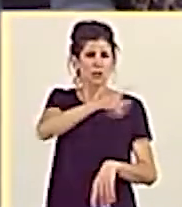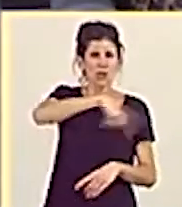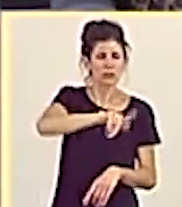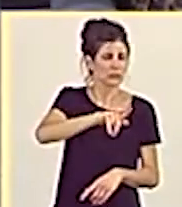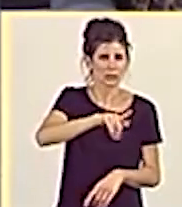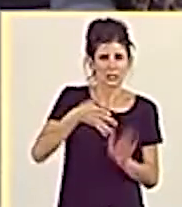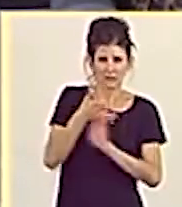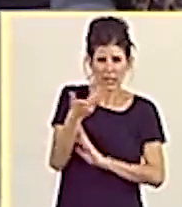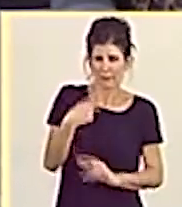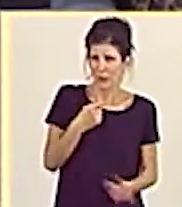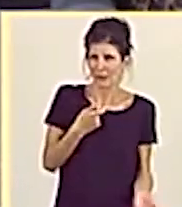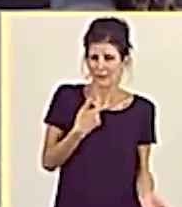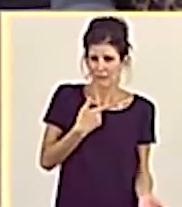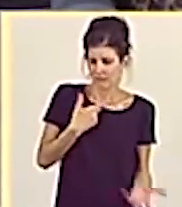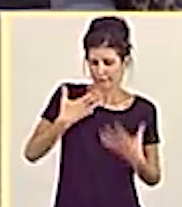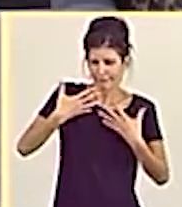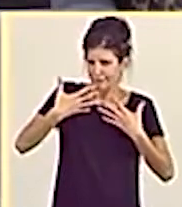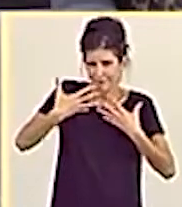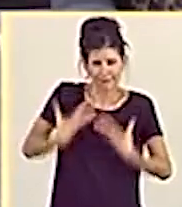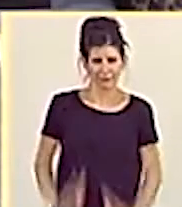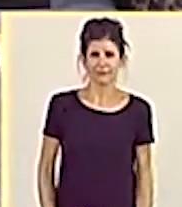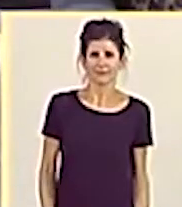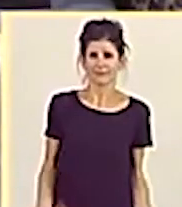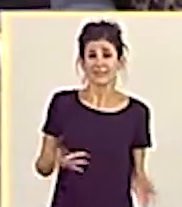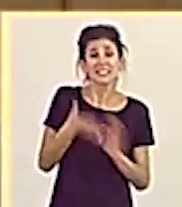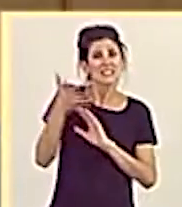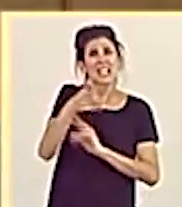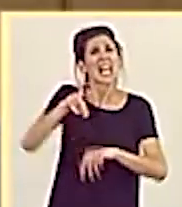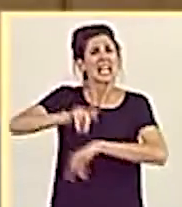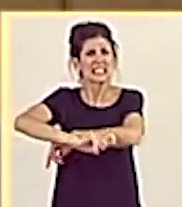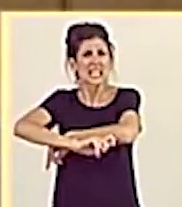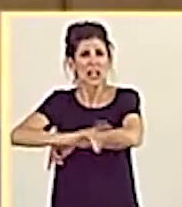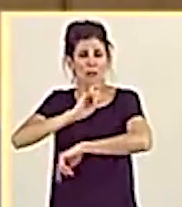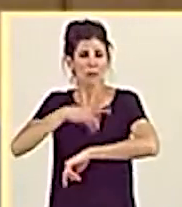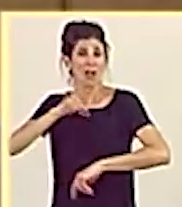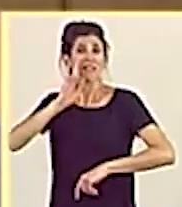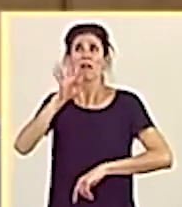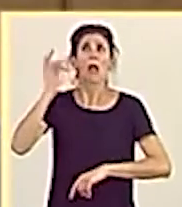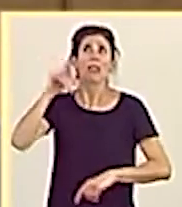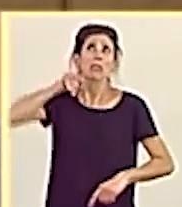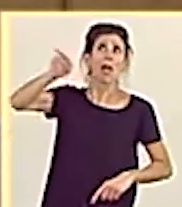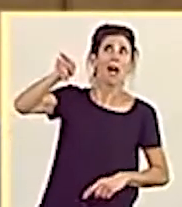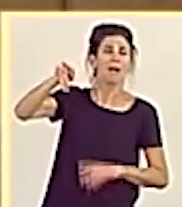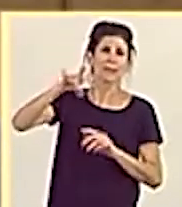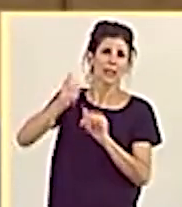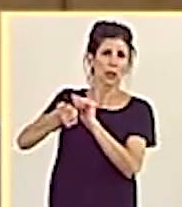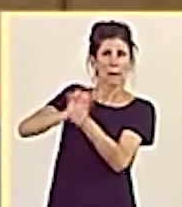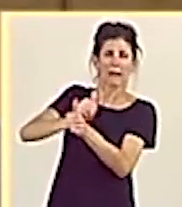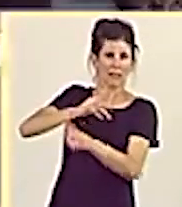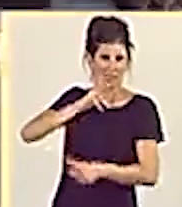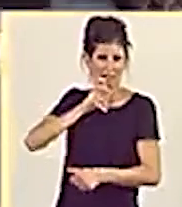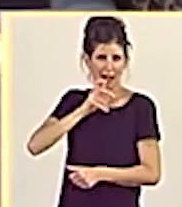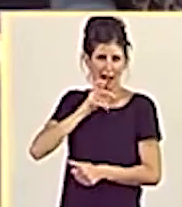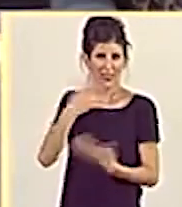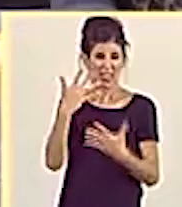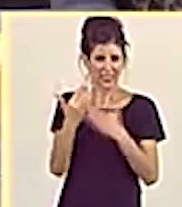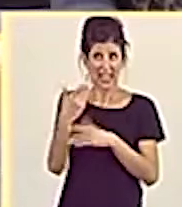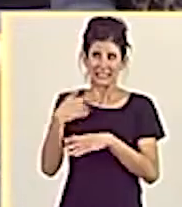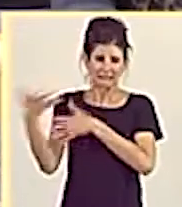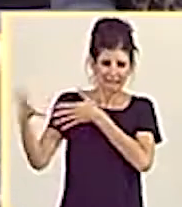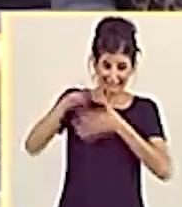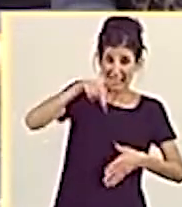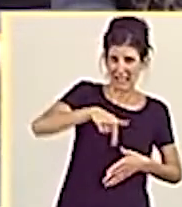que se nos cae la moral a los suelos. Parece que la estrategia es mirar lo que se hace en Francia y mal copiarlo a los diez días aquí.